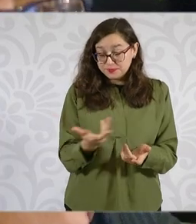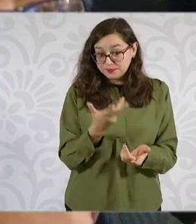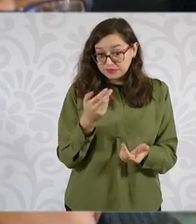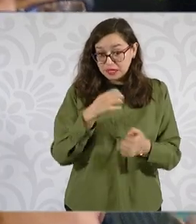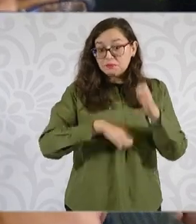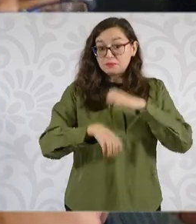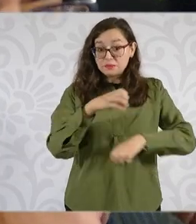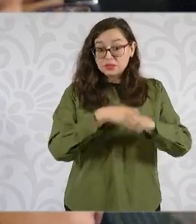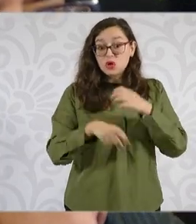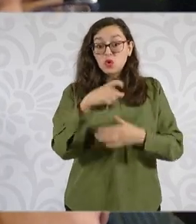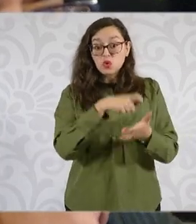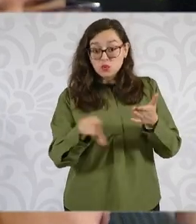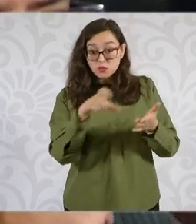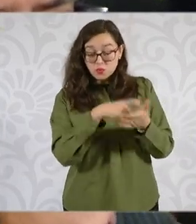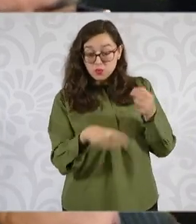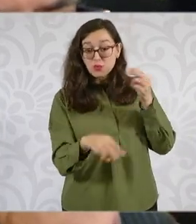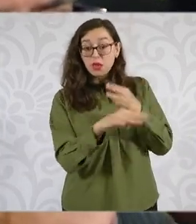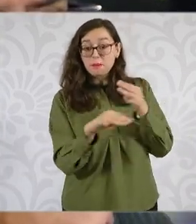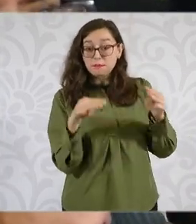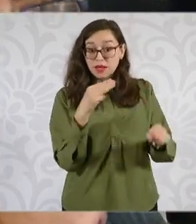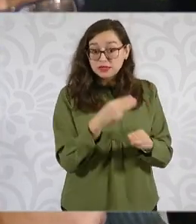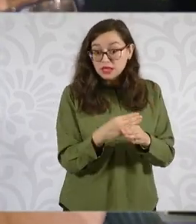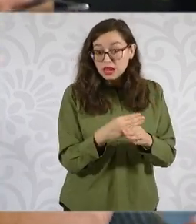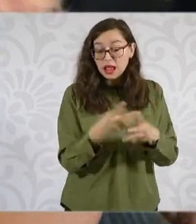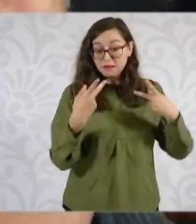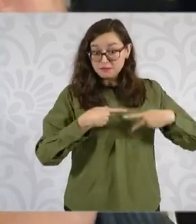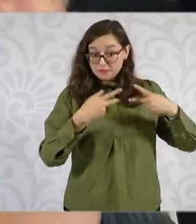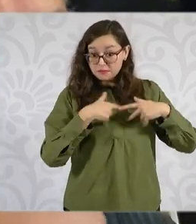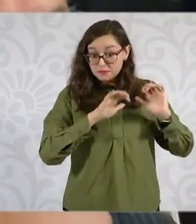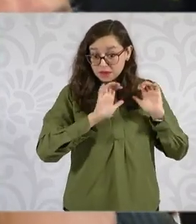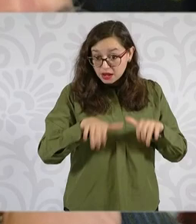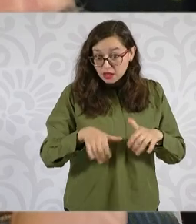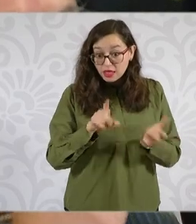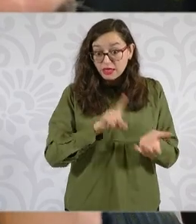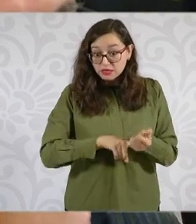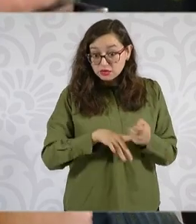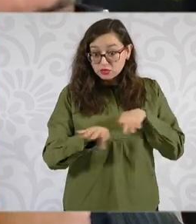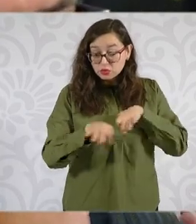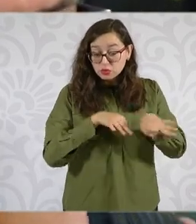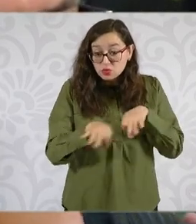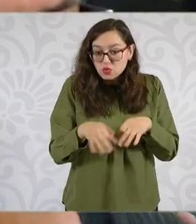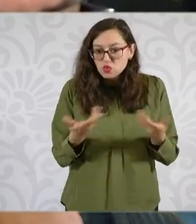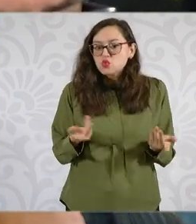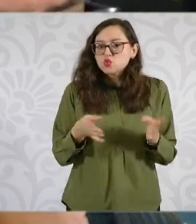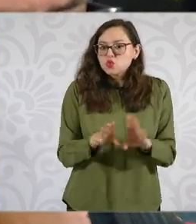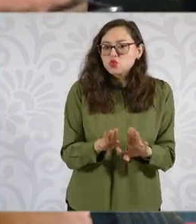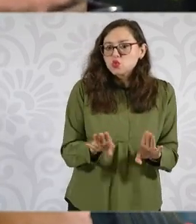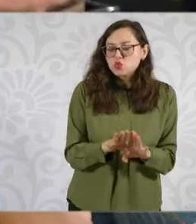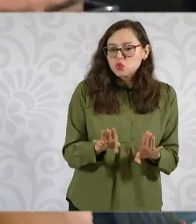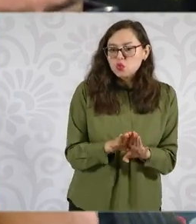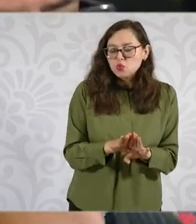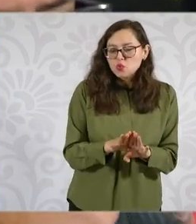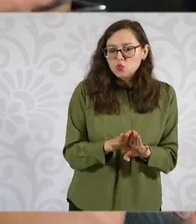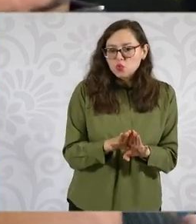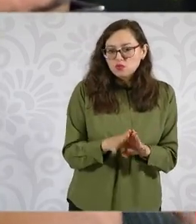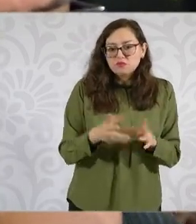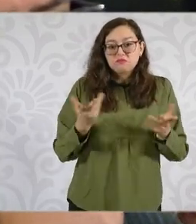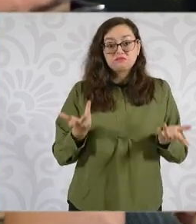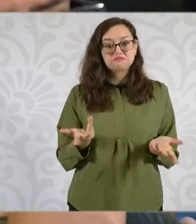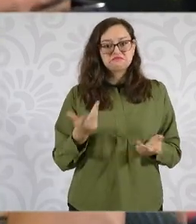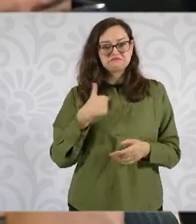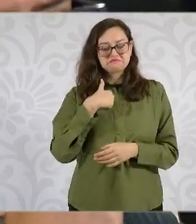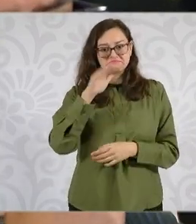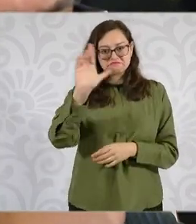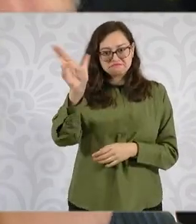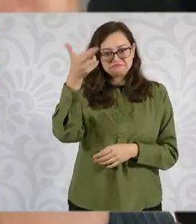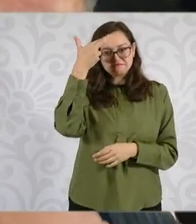insumos, los materiales, contratar el personal. ¿Cómo sería el manejo de esta empresa que hasta donde yo